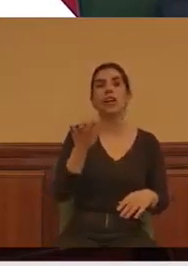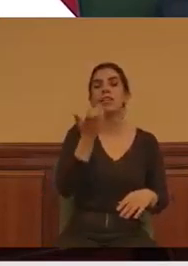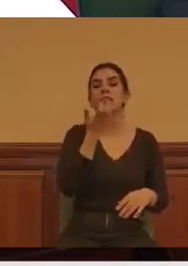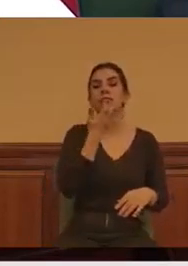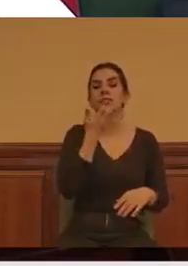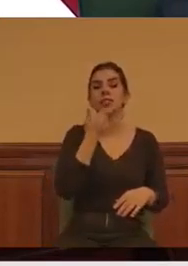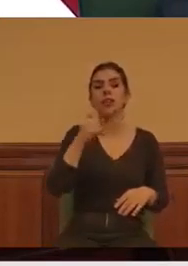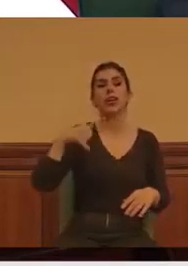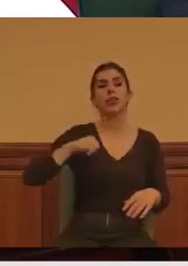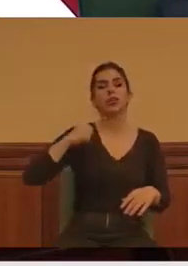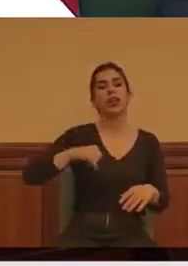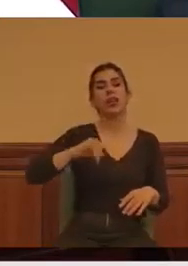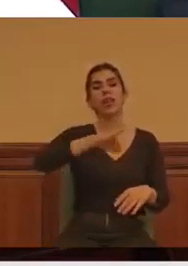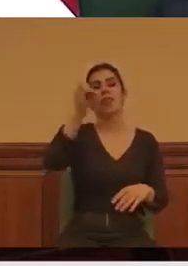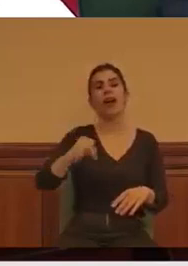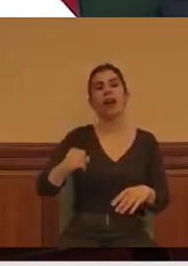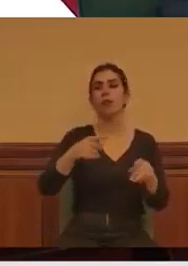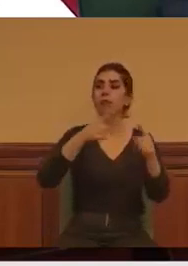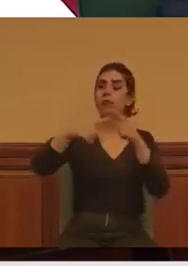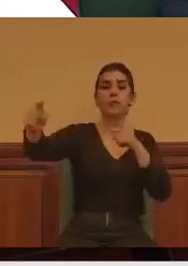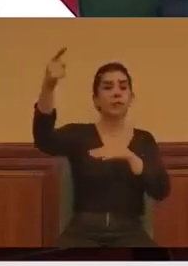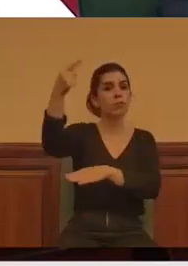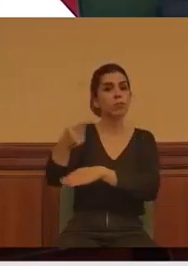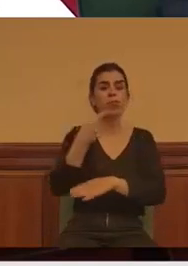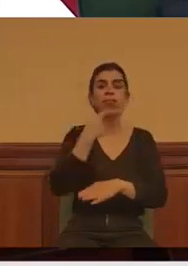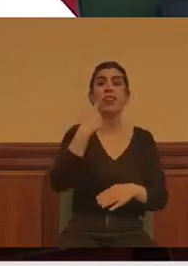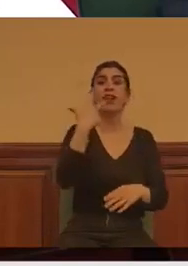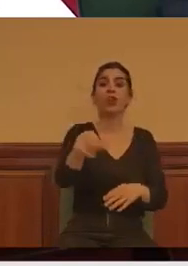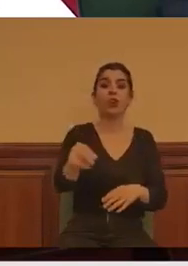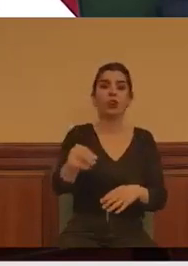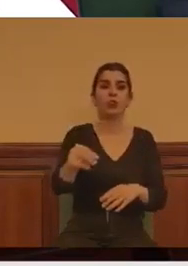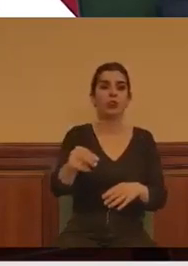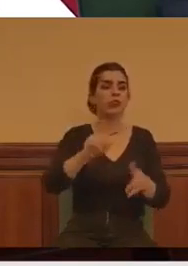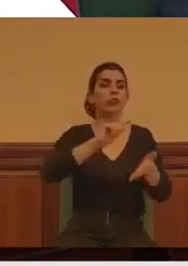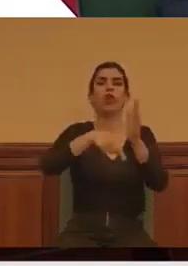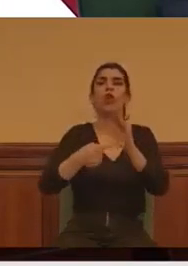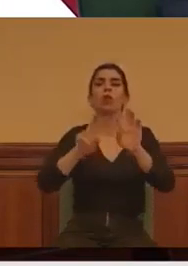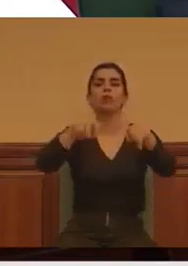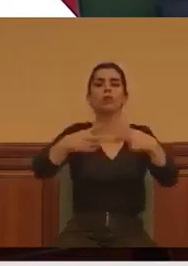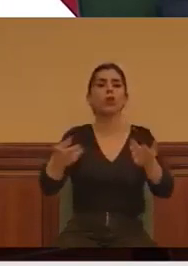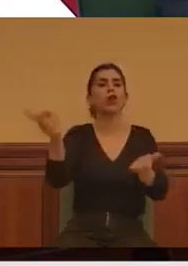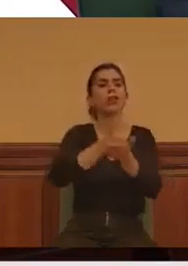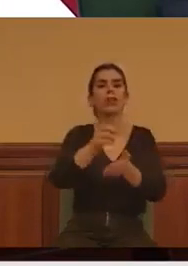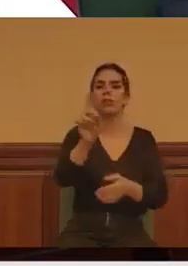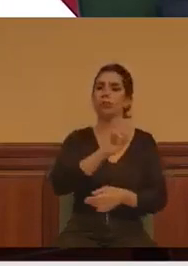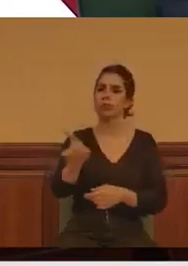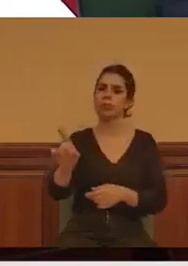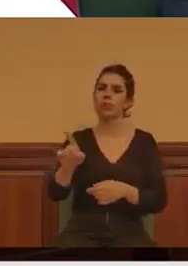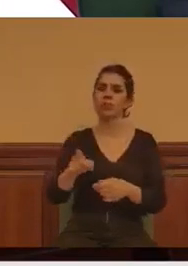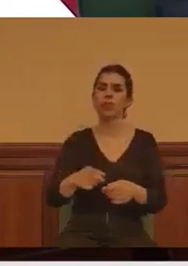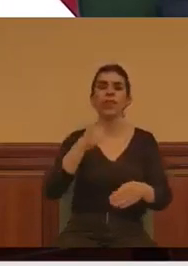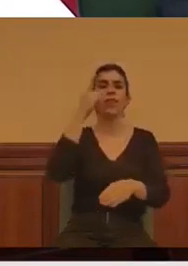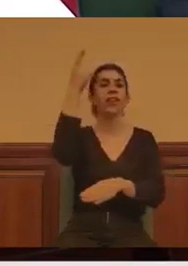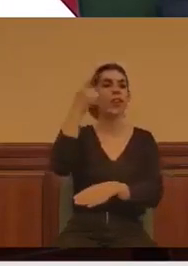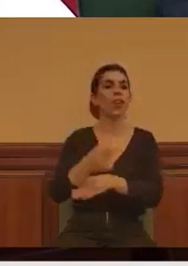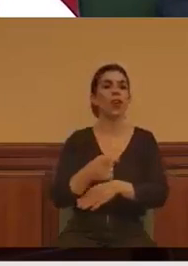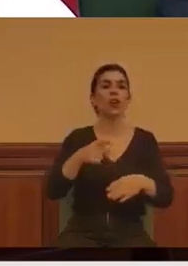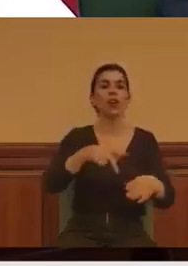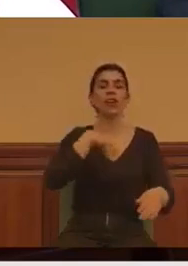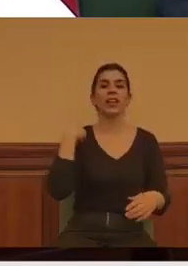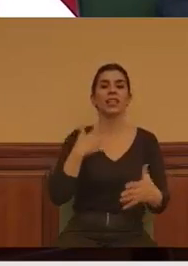al Zendal, enviando varios correos a la Dirección General de Salud para asegurarse que los centros cumplían